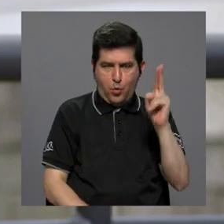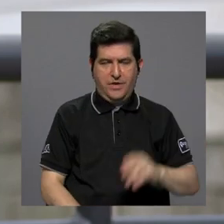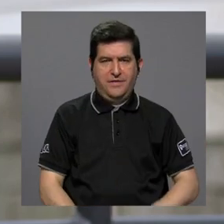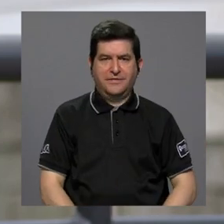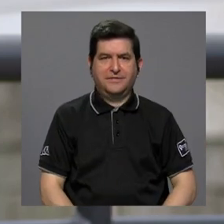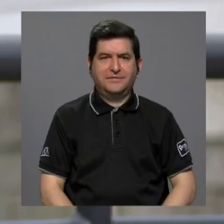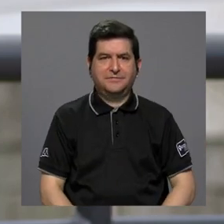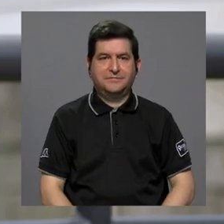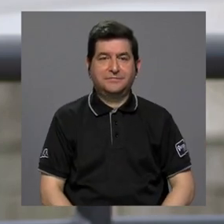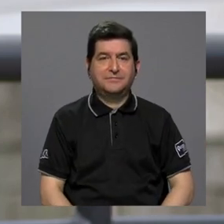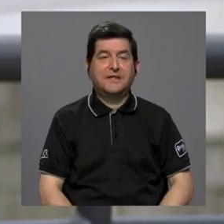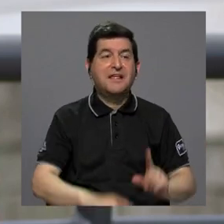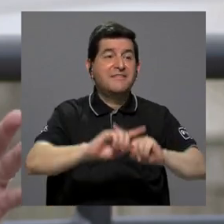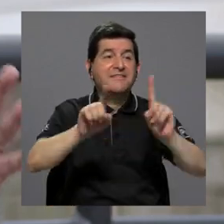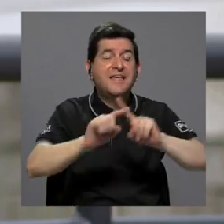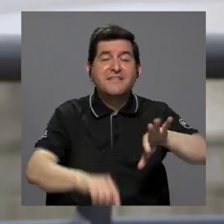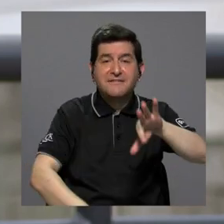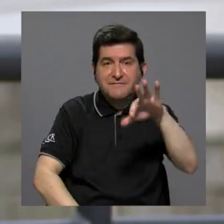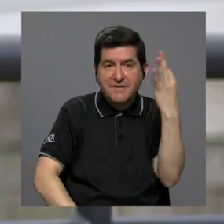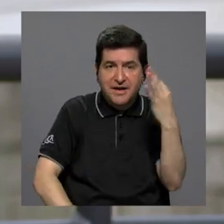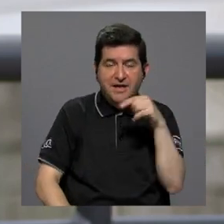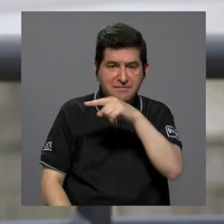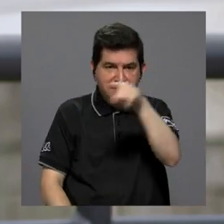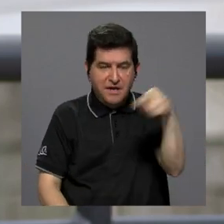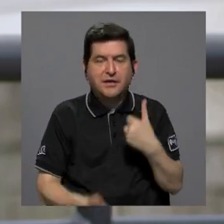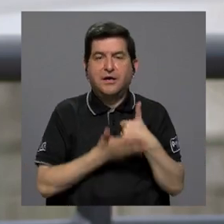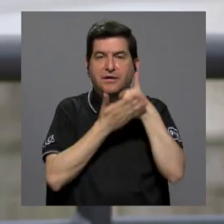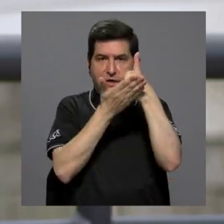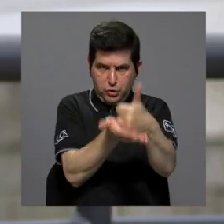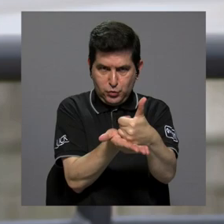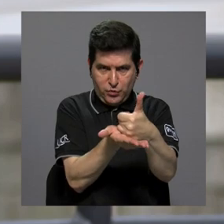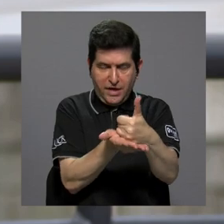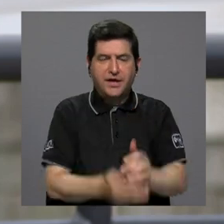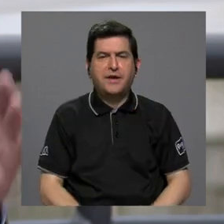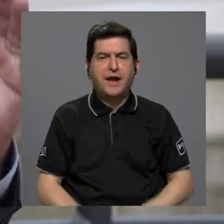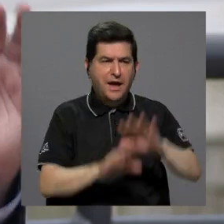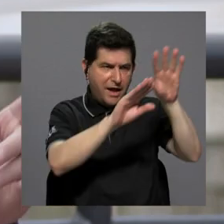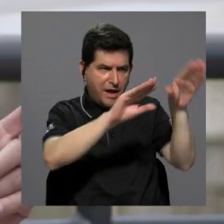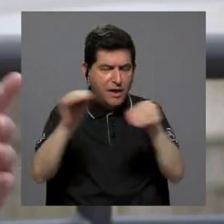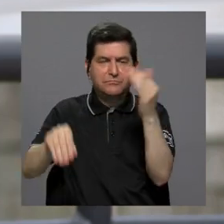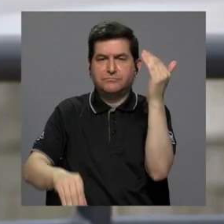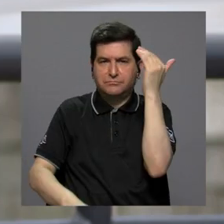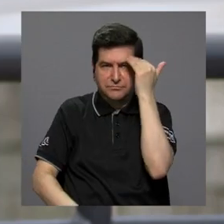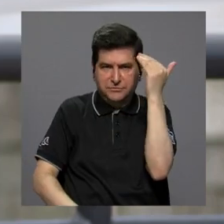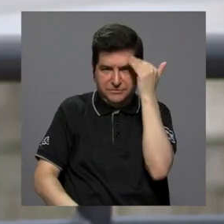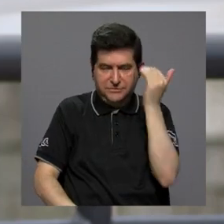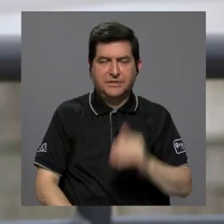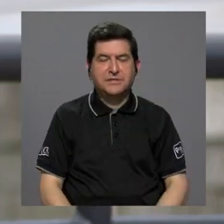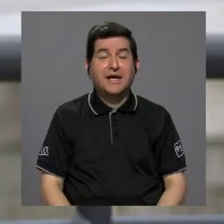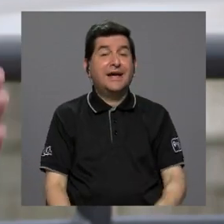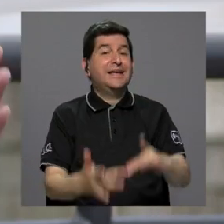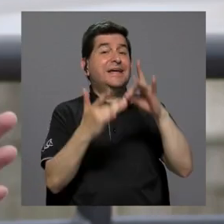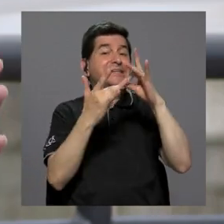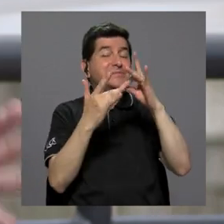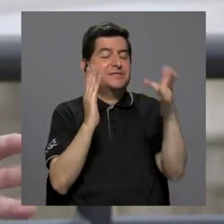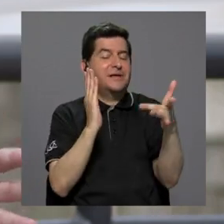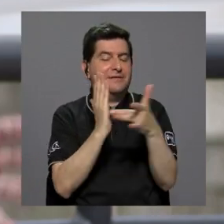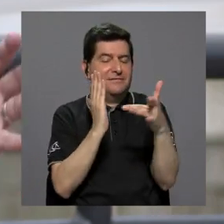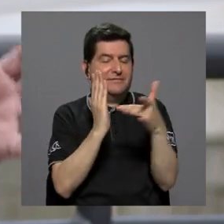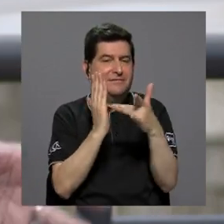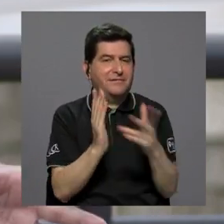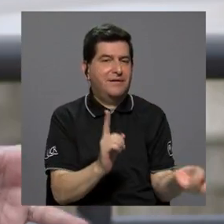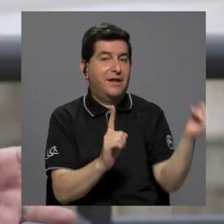unidades que de una u otra forma están contribuyendo a la transferencia de conocimiento, sobre todo